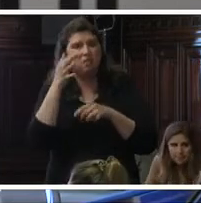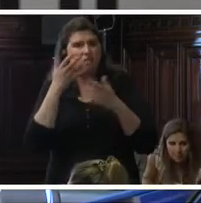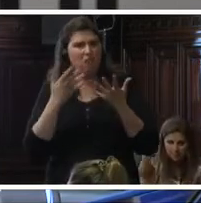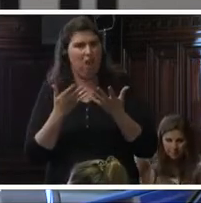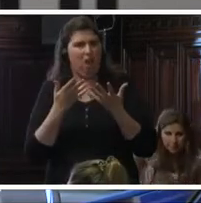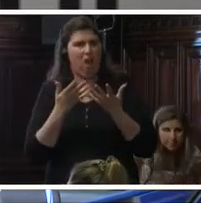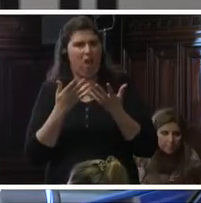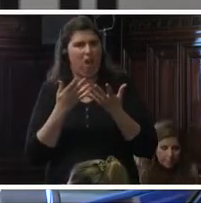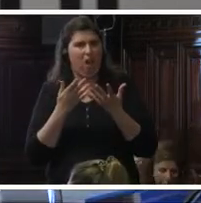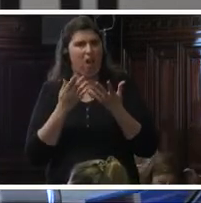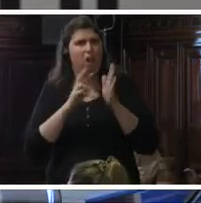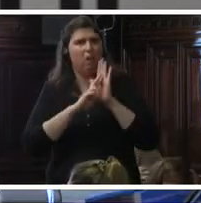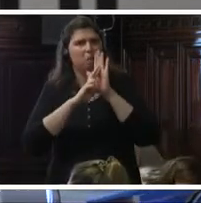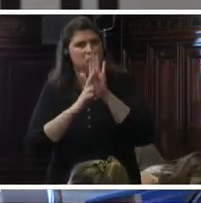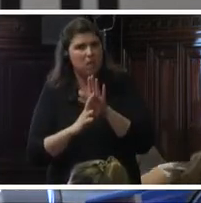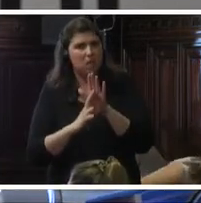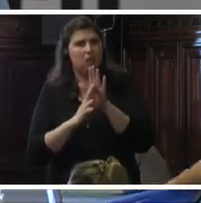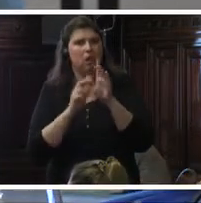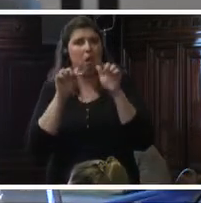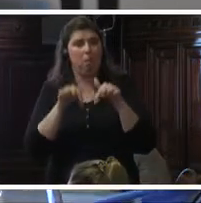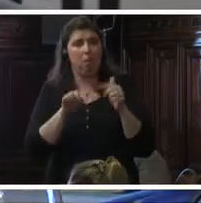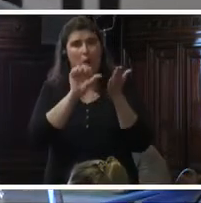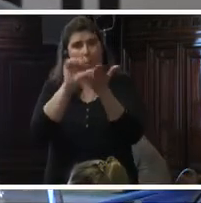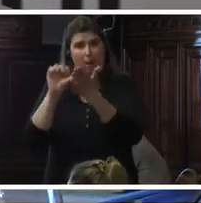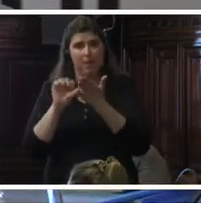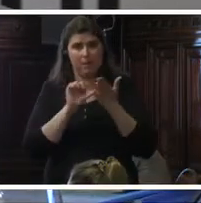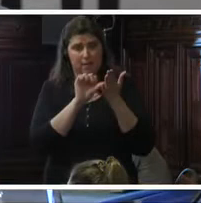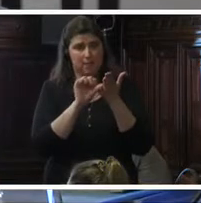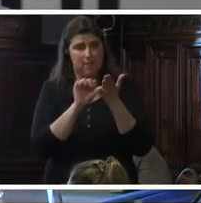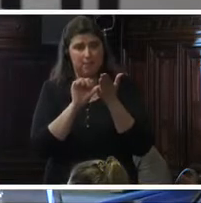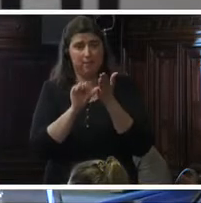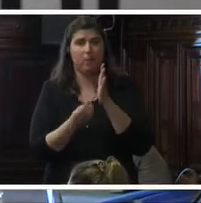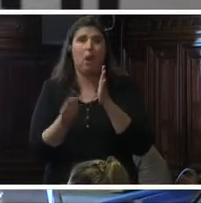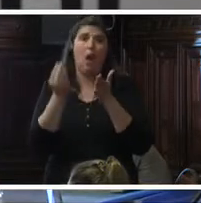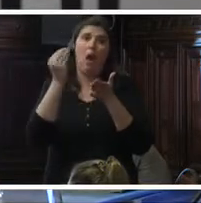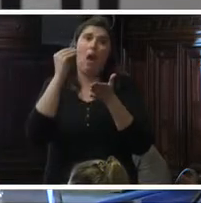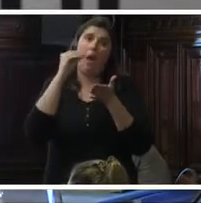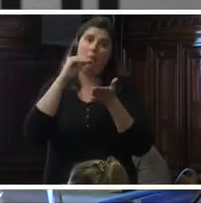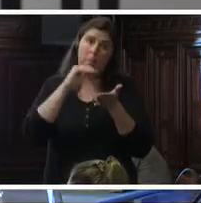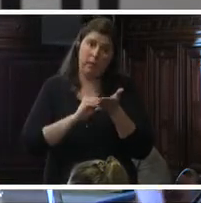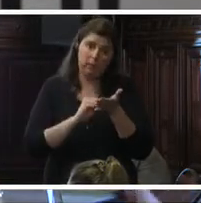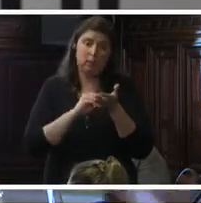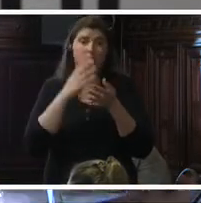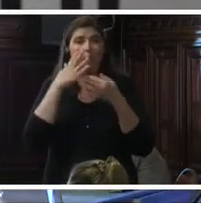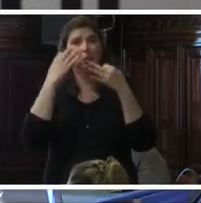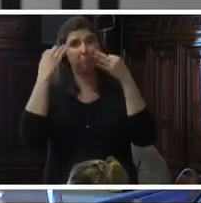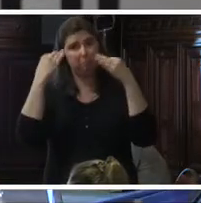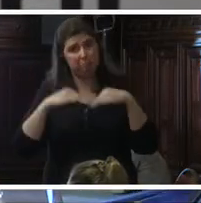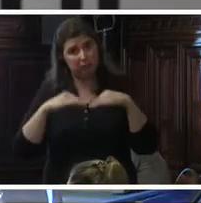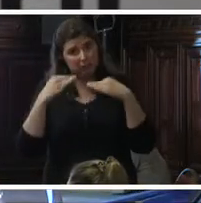representa para los países. Además de la especial condición